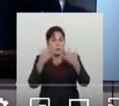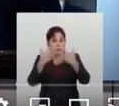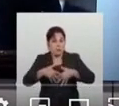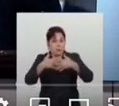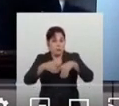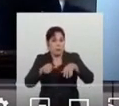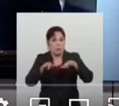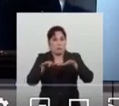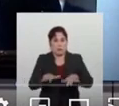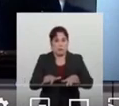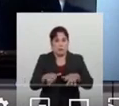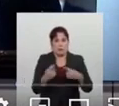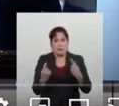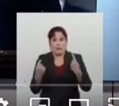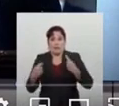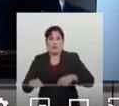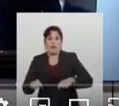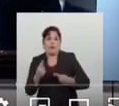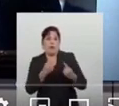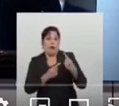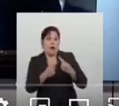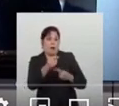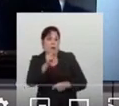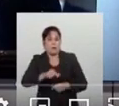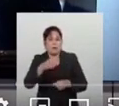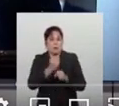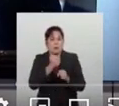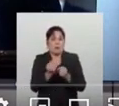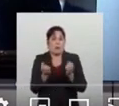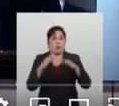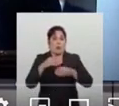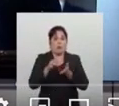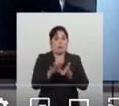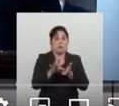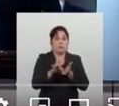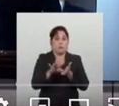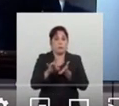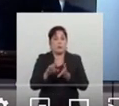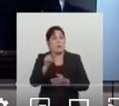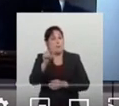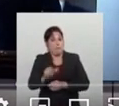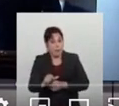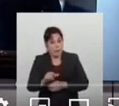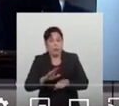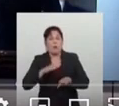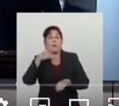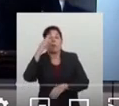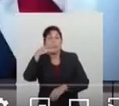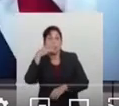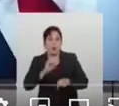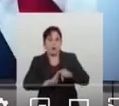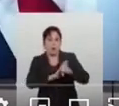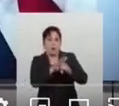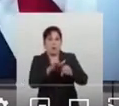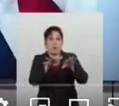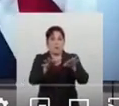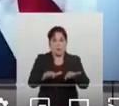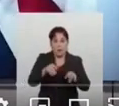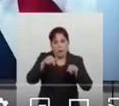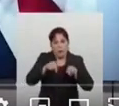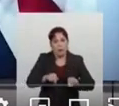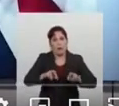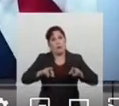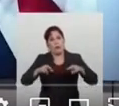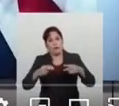se fueron de Estados Unidos, dejando a tanta gente desempleada. Los mismos que luego la pasaron peor con la pandemia y ahora